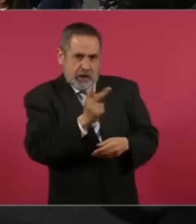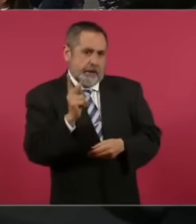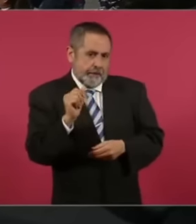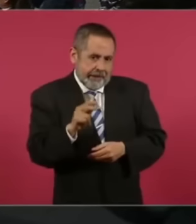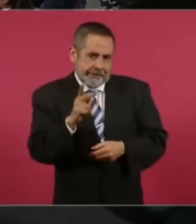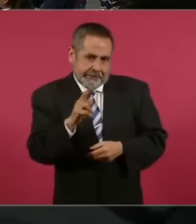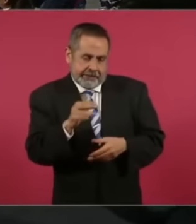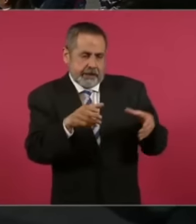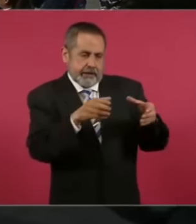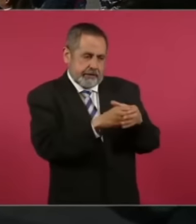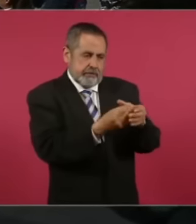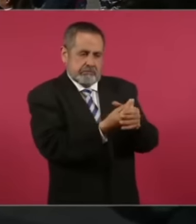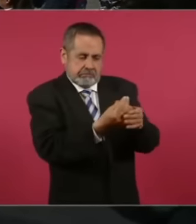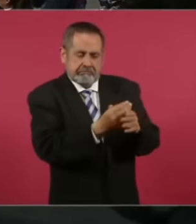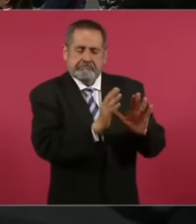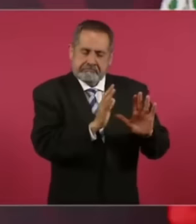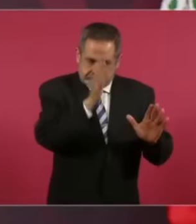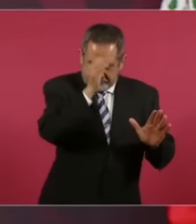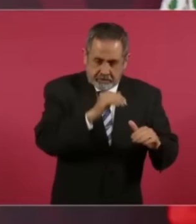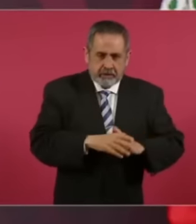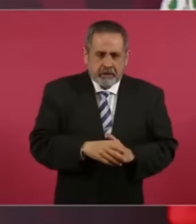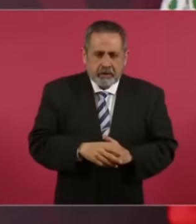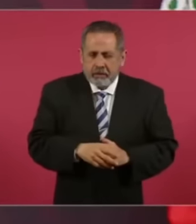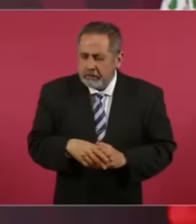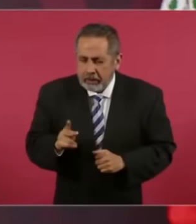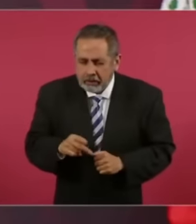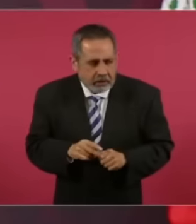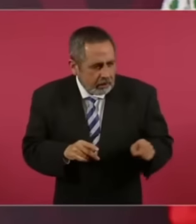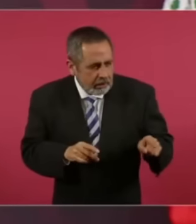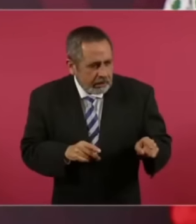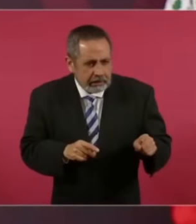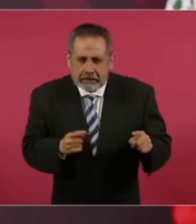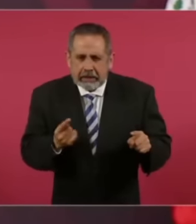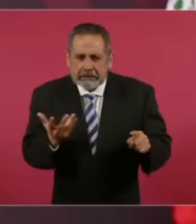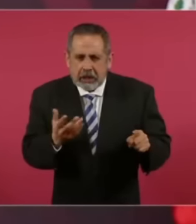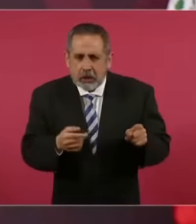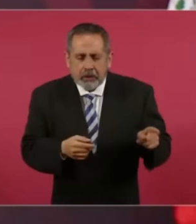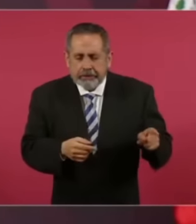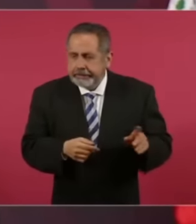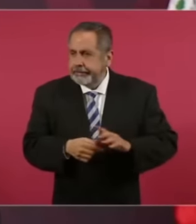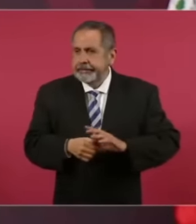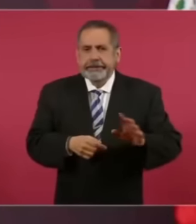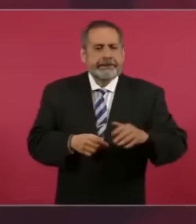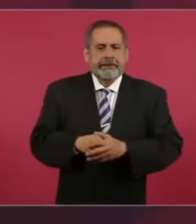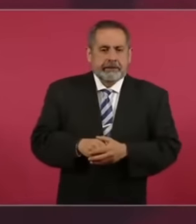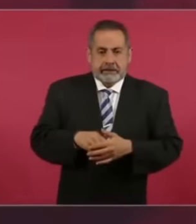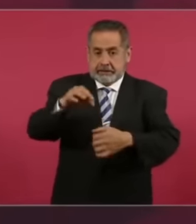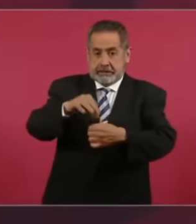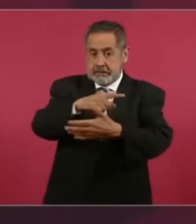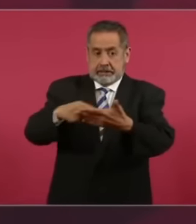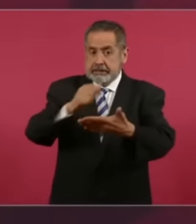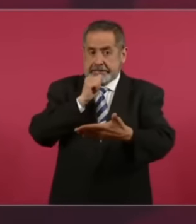Pero fíjense Qué tipo de acuerdo Esto antes de la elección